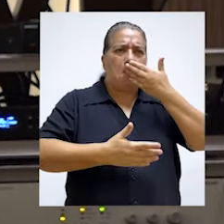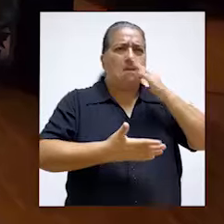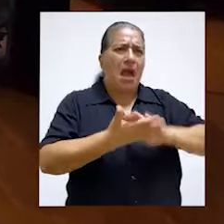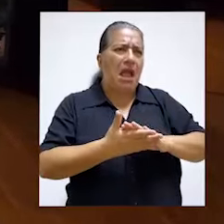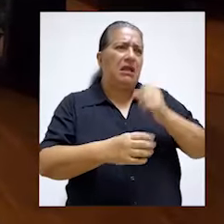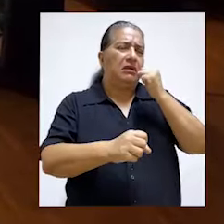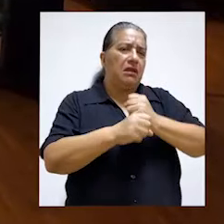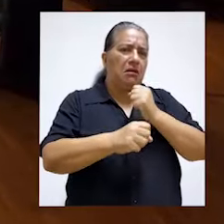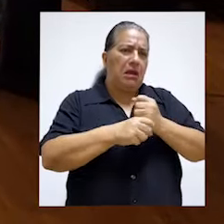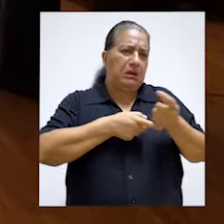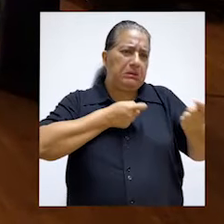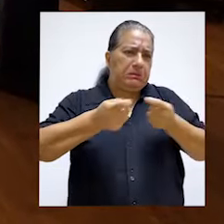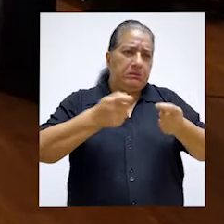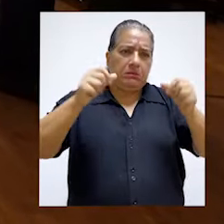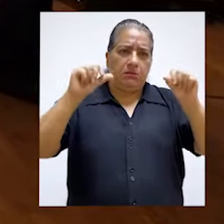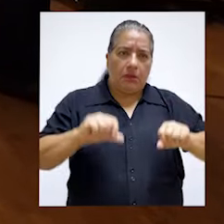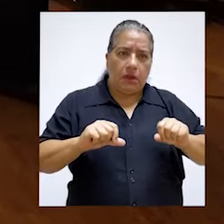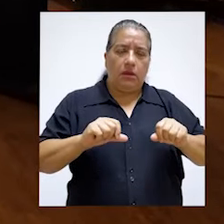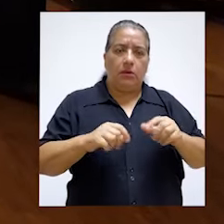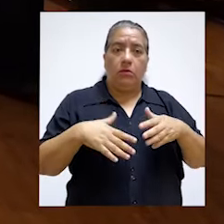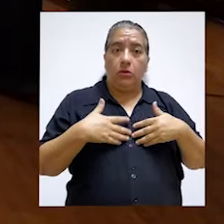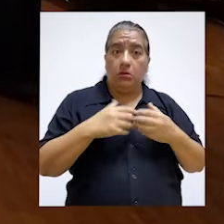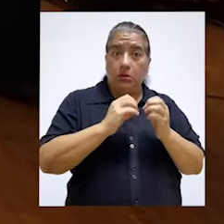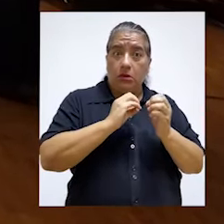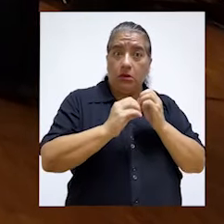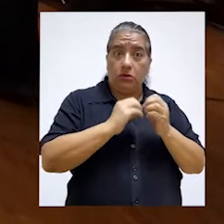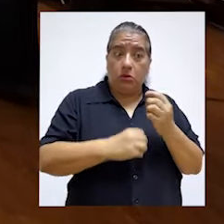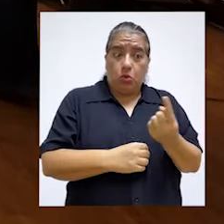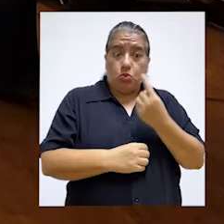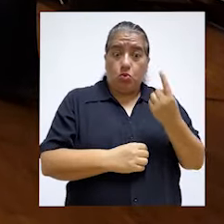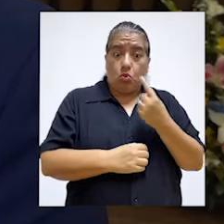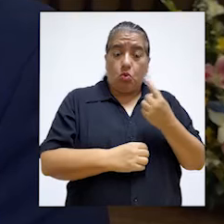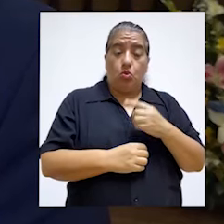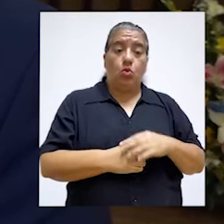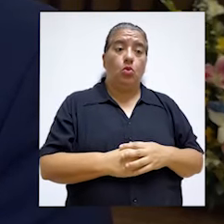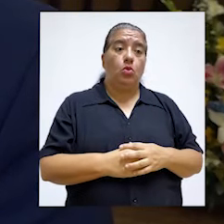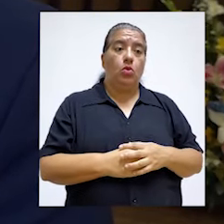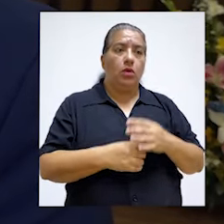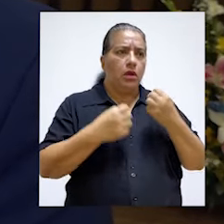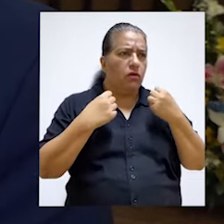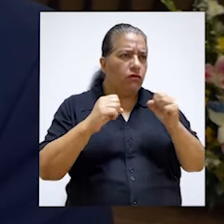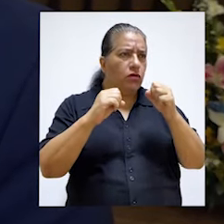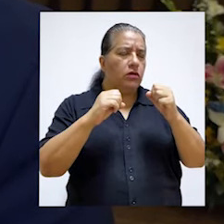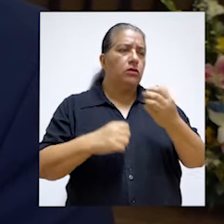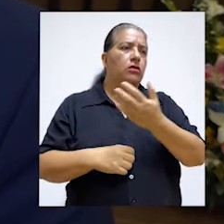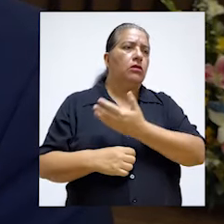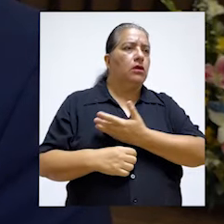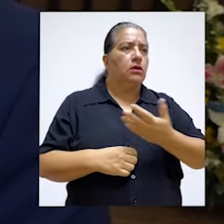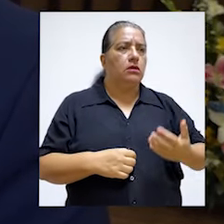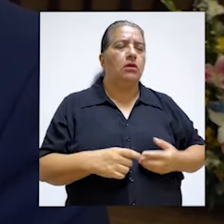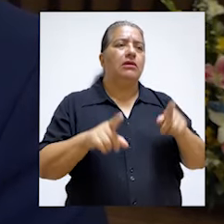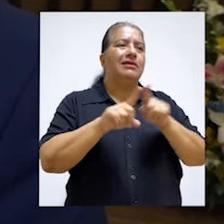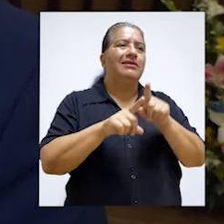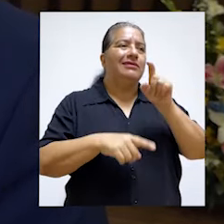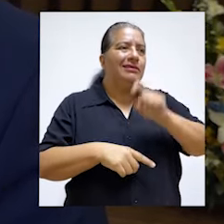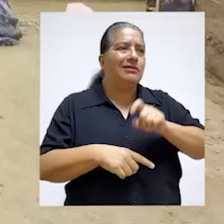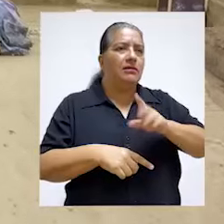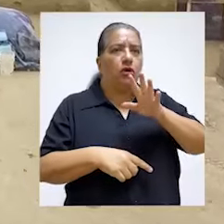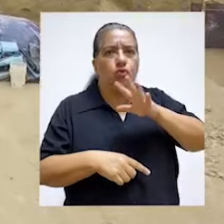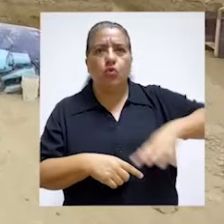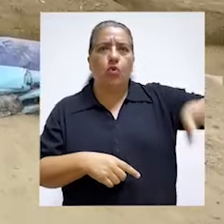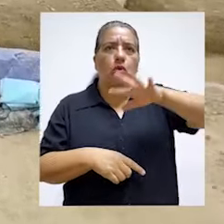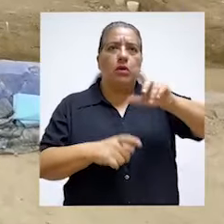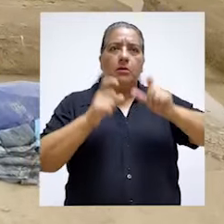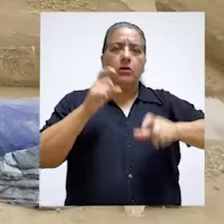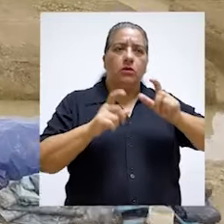corrupción y los problemas de ineficiencia en la gestión del Estado se puedan resolver solo con el esfuerzo público, sino que se